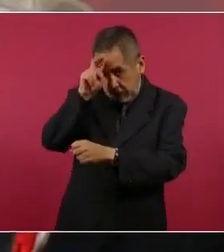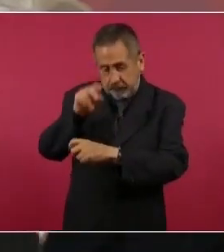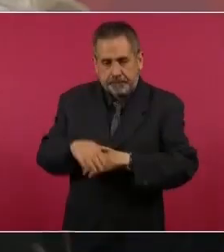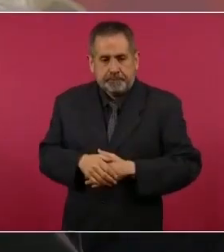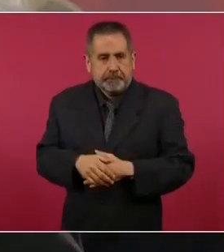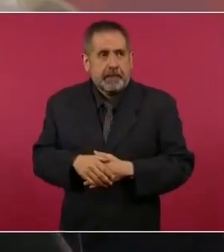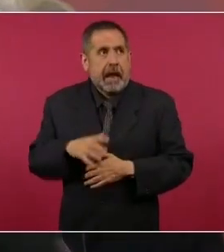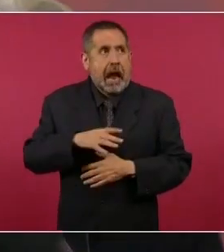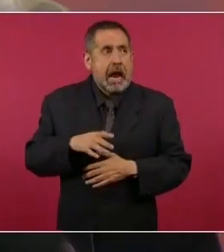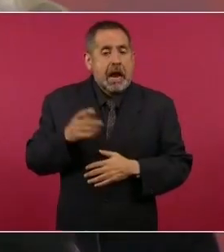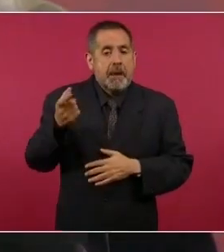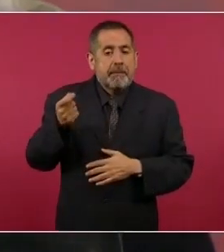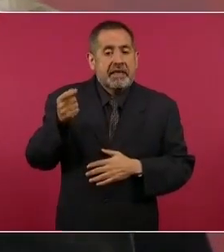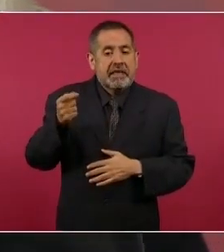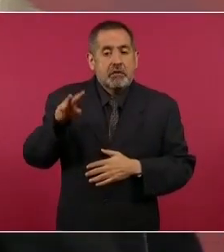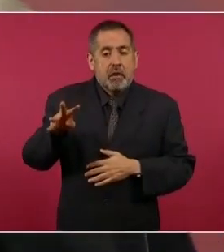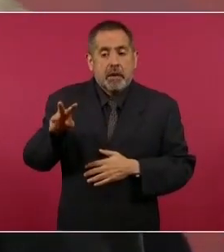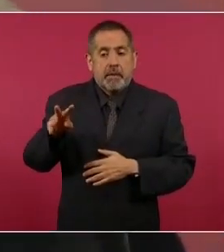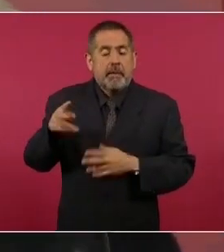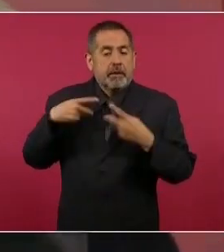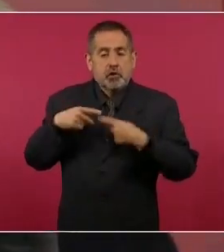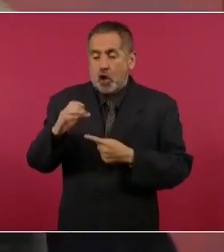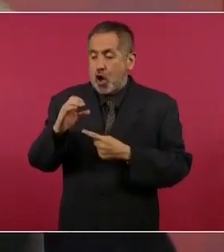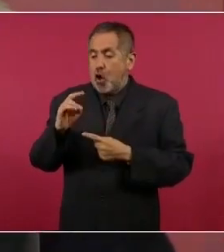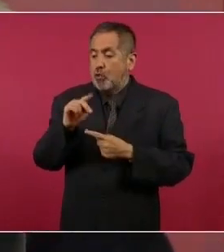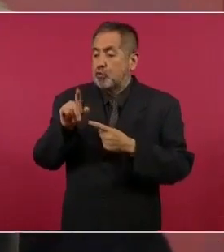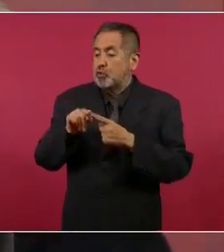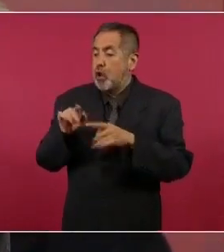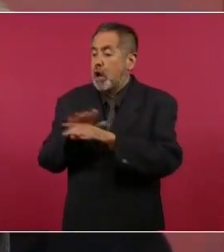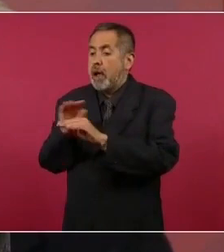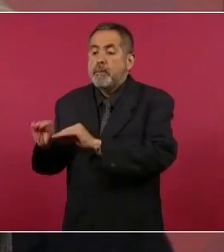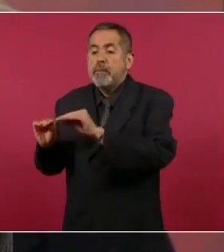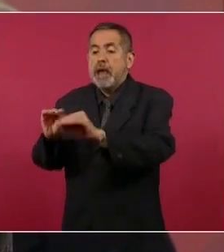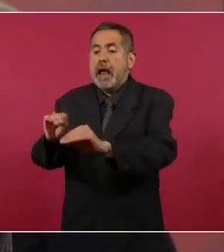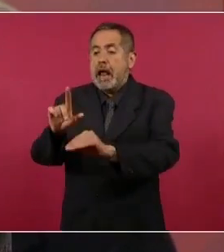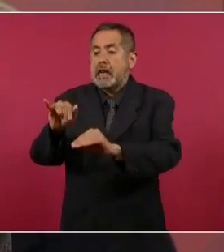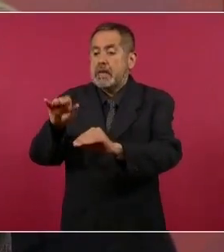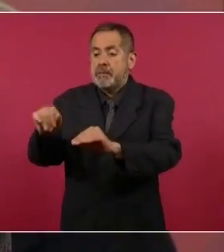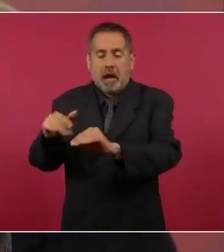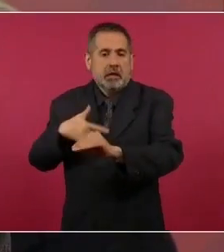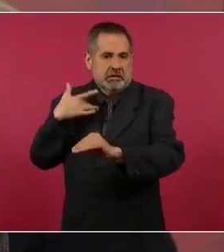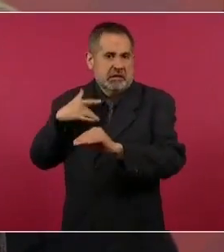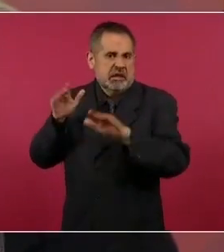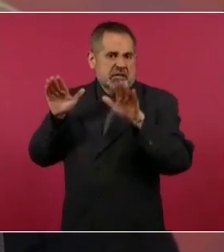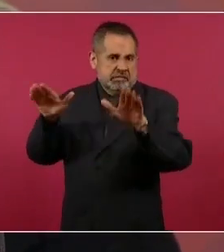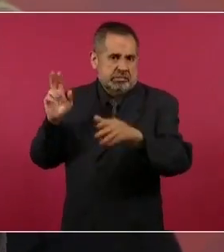que se movieron de Cusco a Lima con un vuelo humanitario que se consiguió allá.